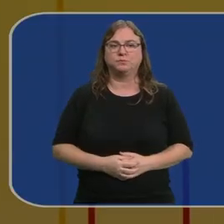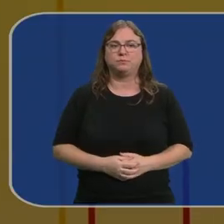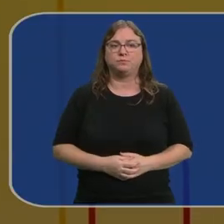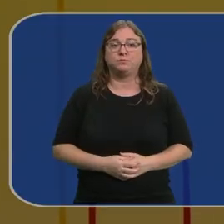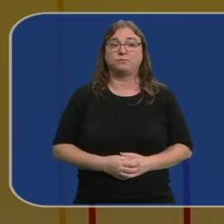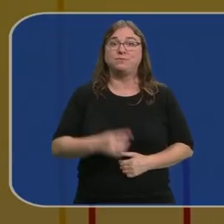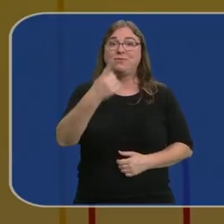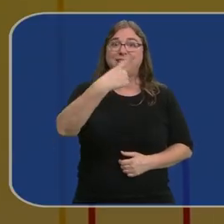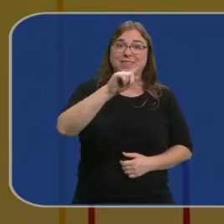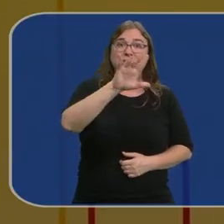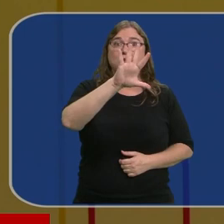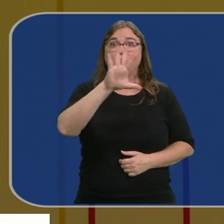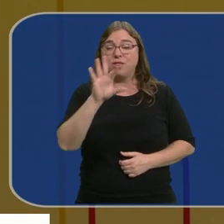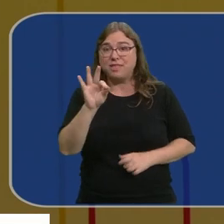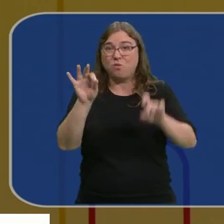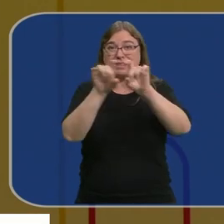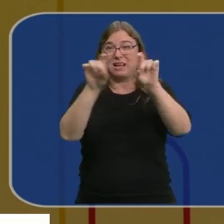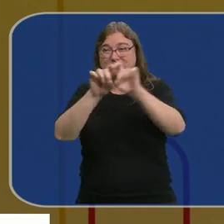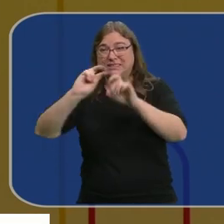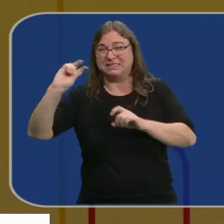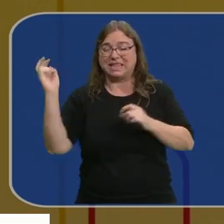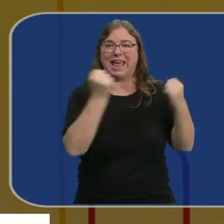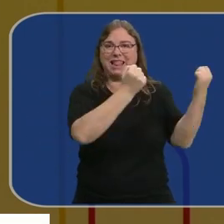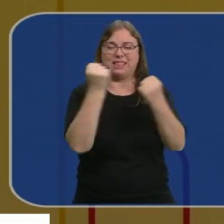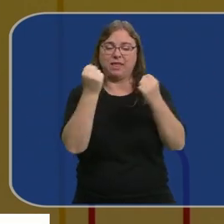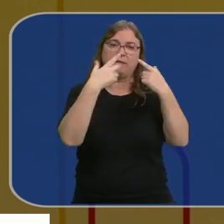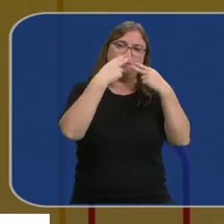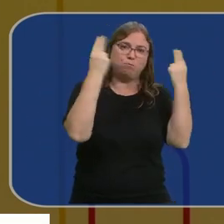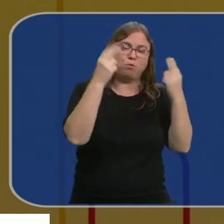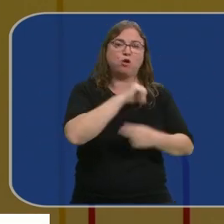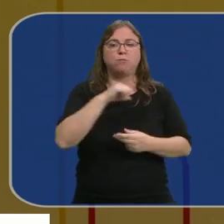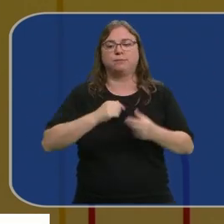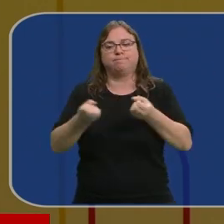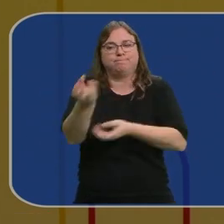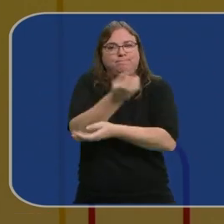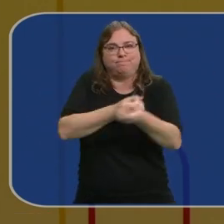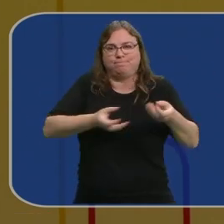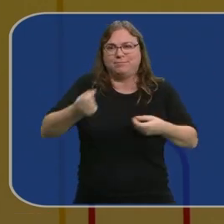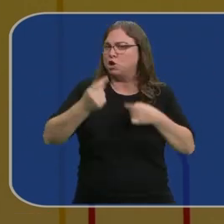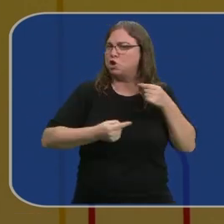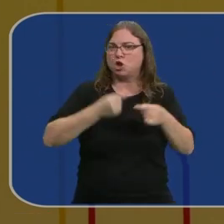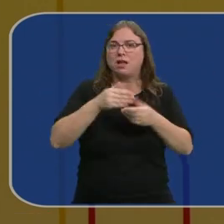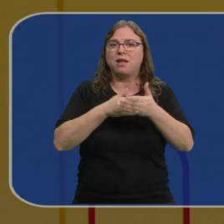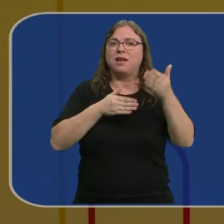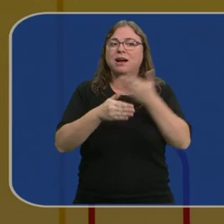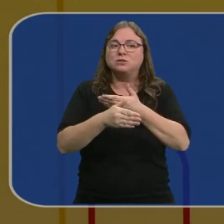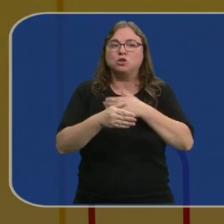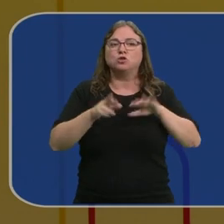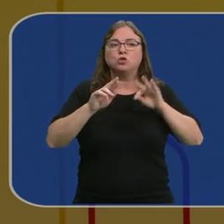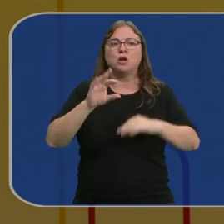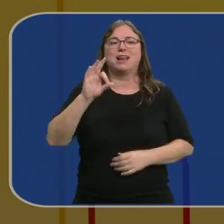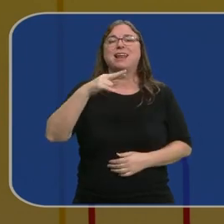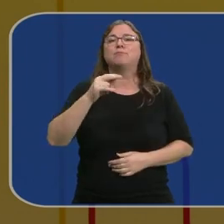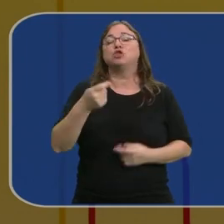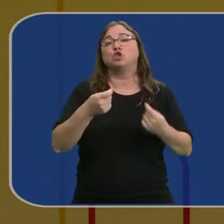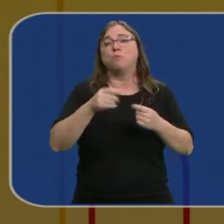Más de 150 entidades del sector público y privado intercambian diariamente a través de esta red de SOC